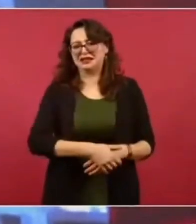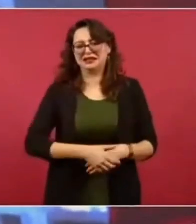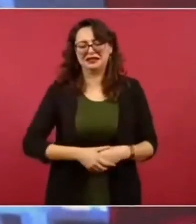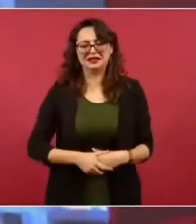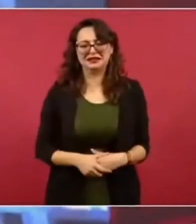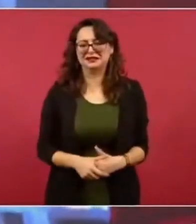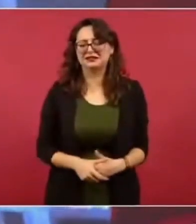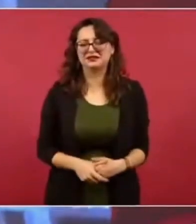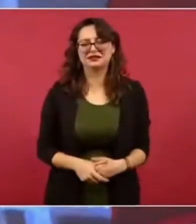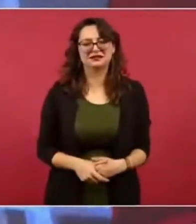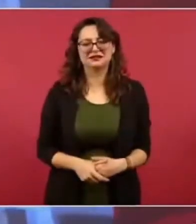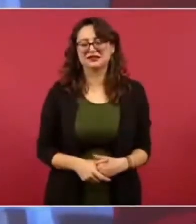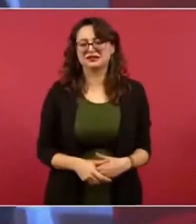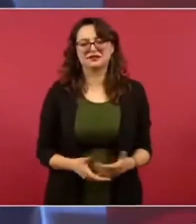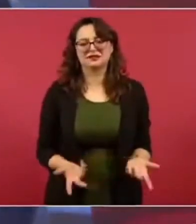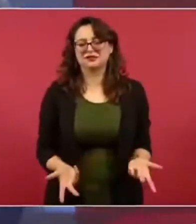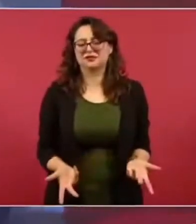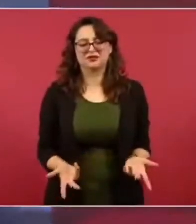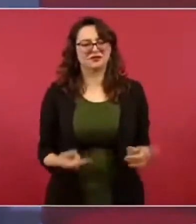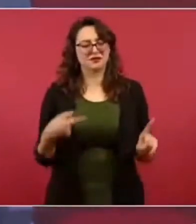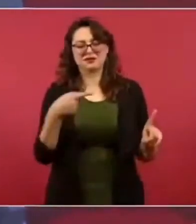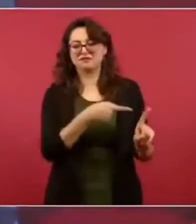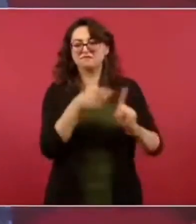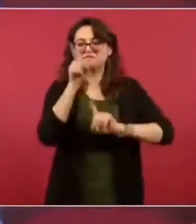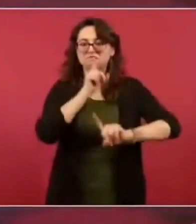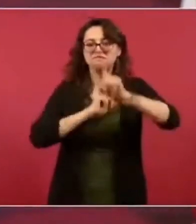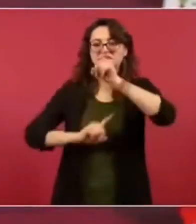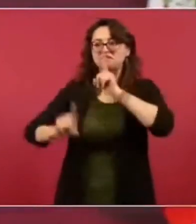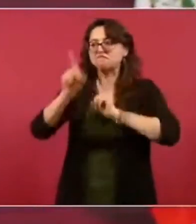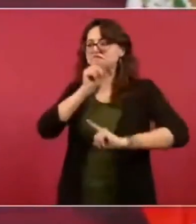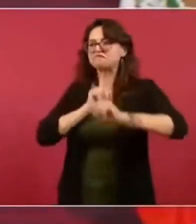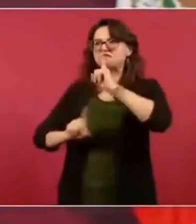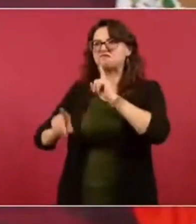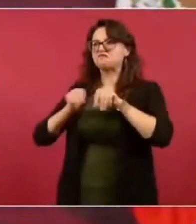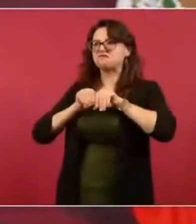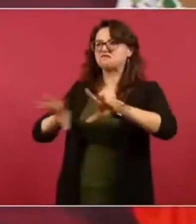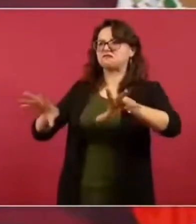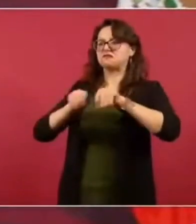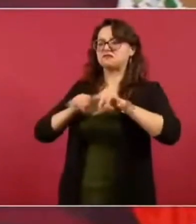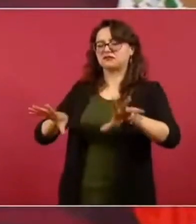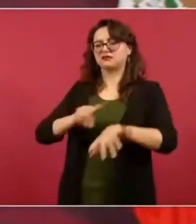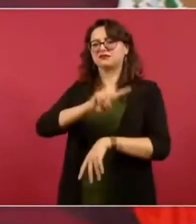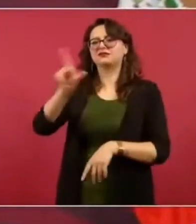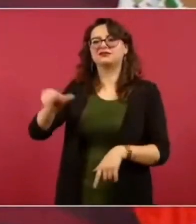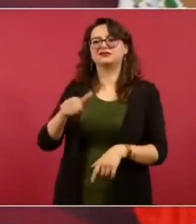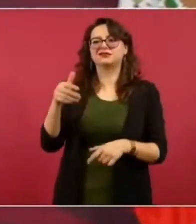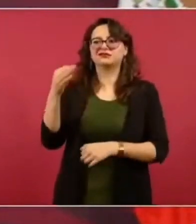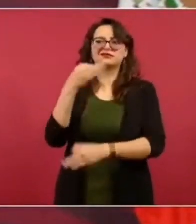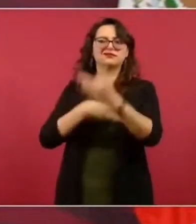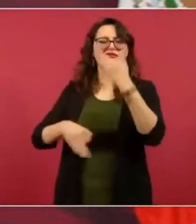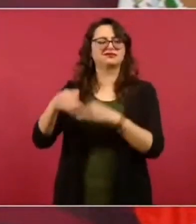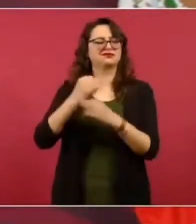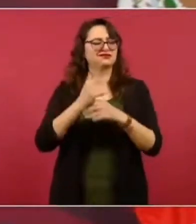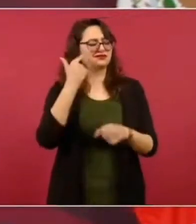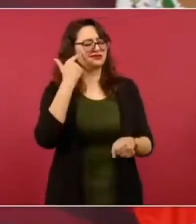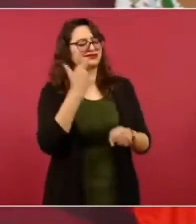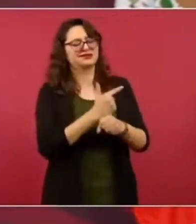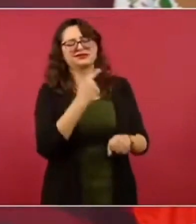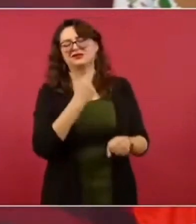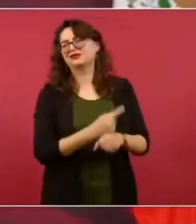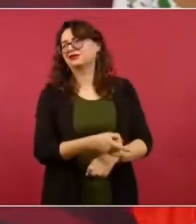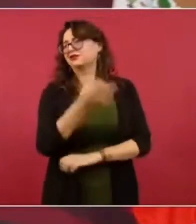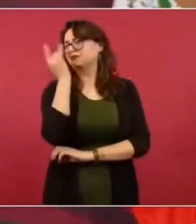Hacen el ridículo, lo mismo que acabamos de ver, del Reforma, de López Dóriga.